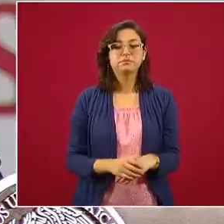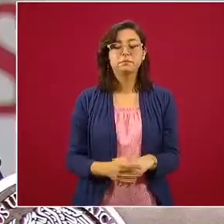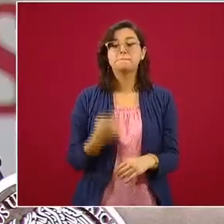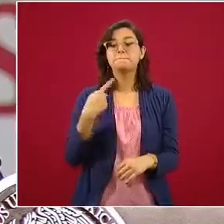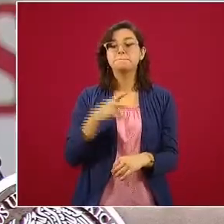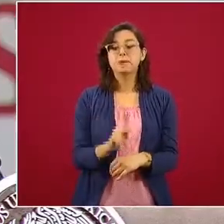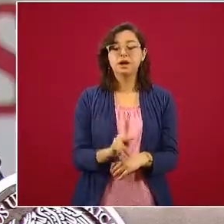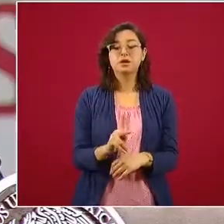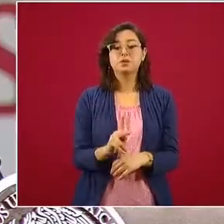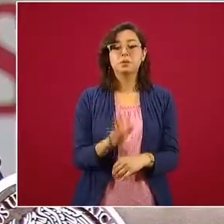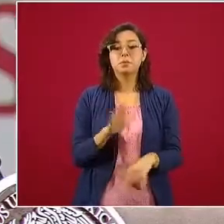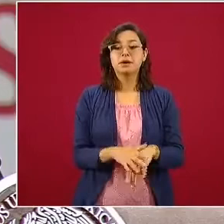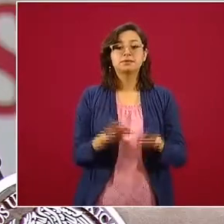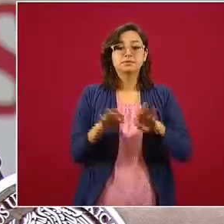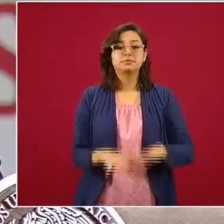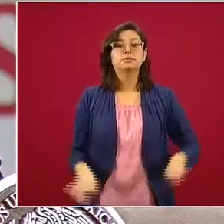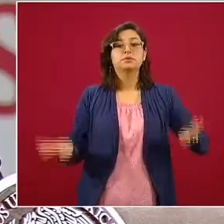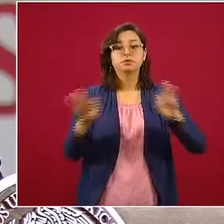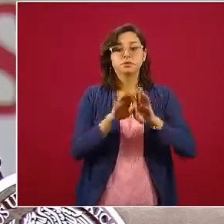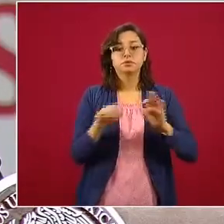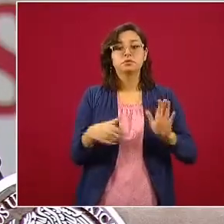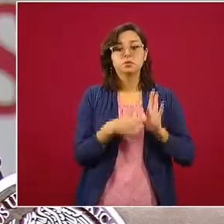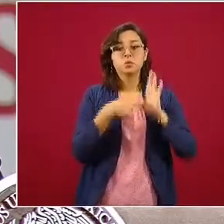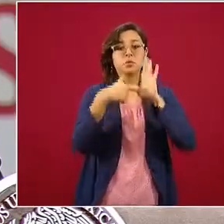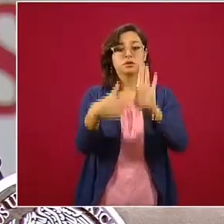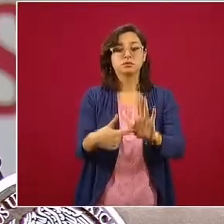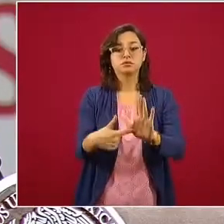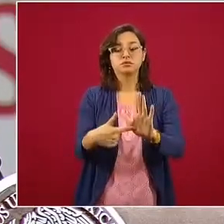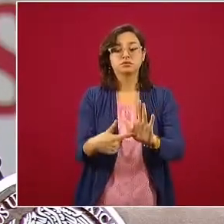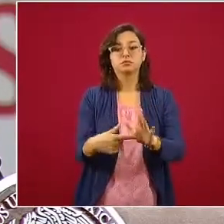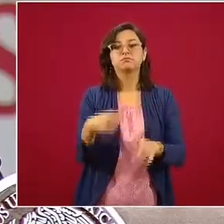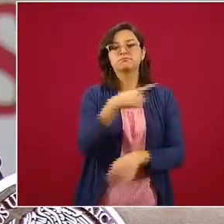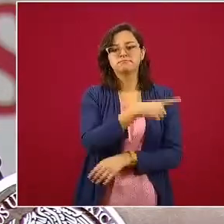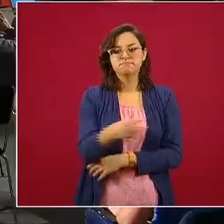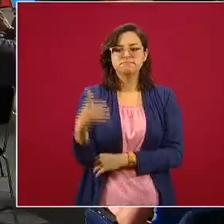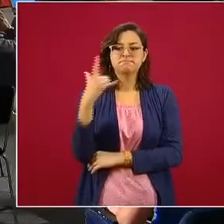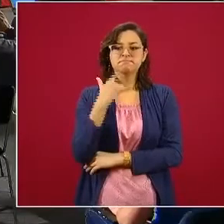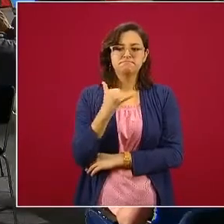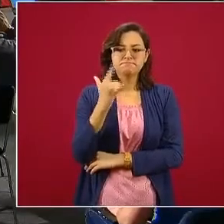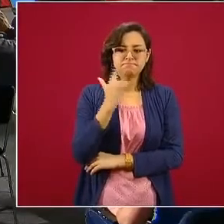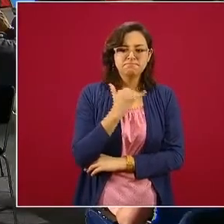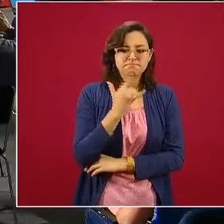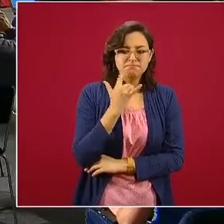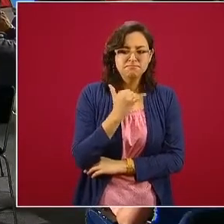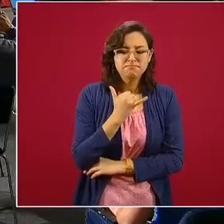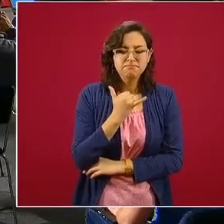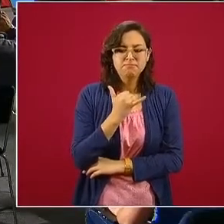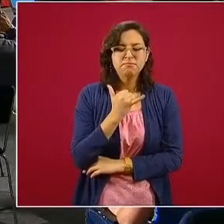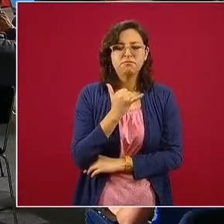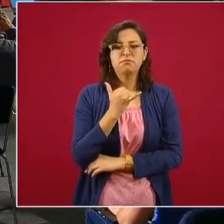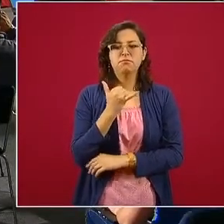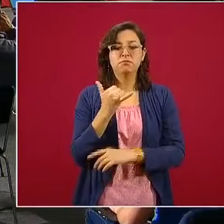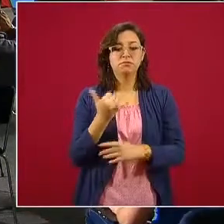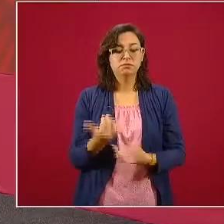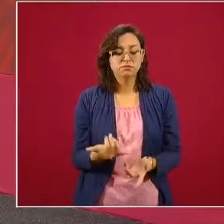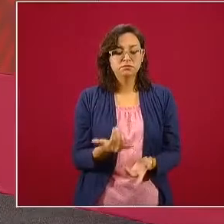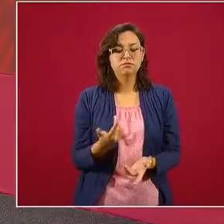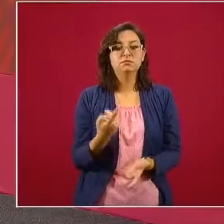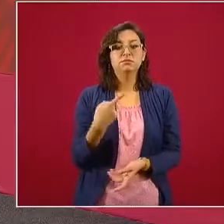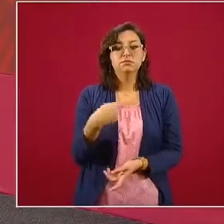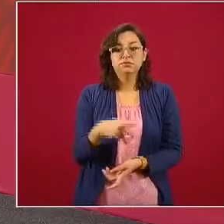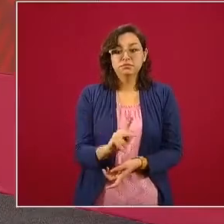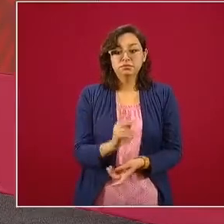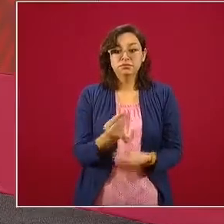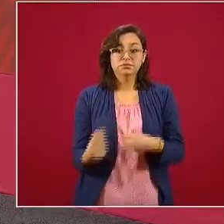que quienes, además de su esfuerzo, ponen en riesgo su seguridad individual